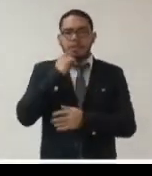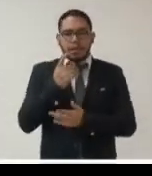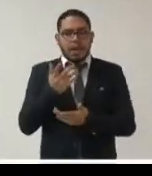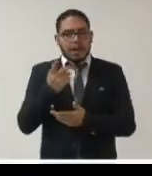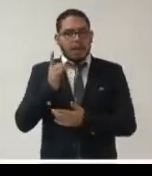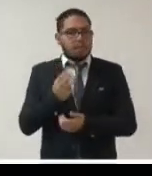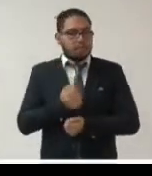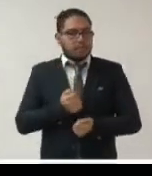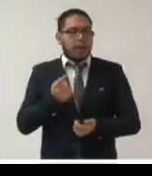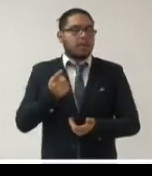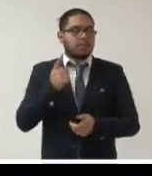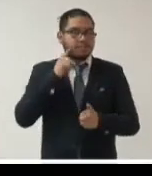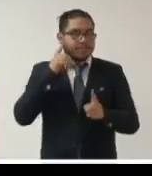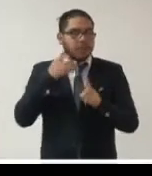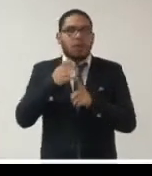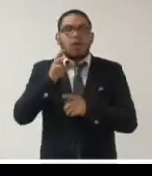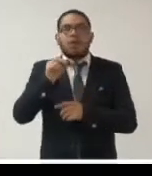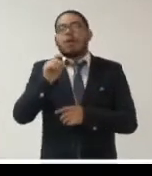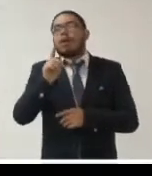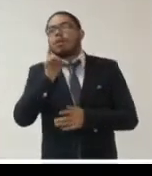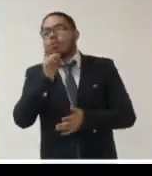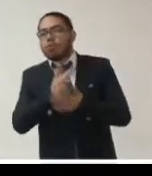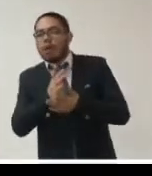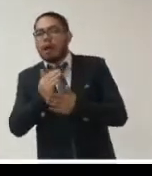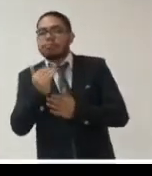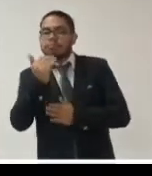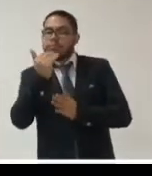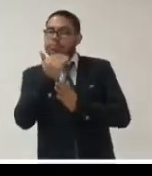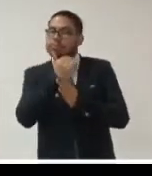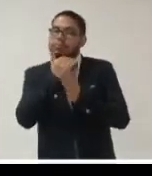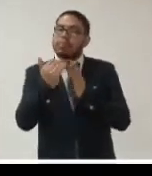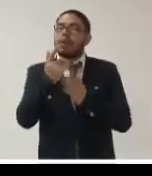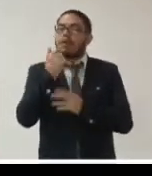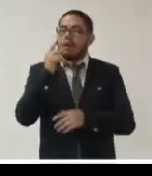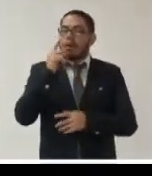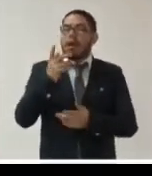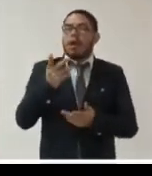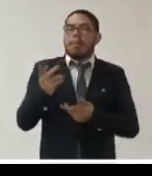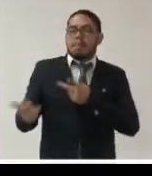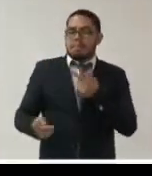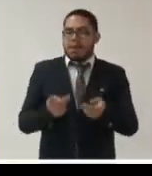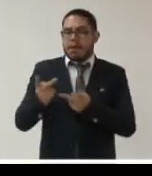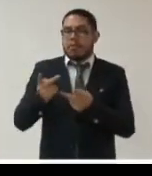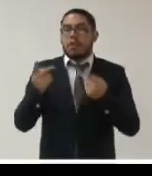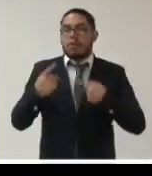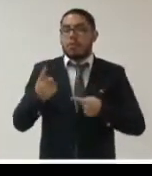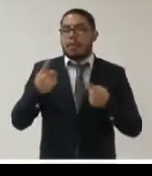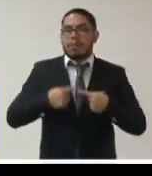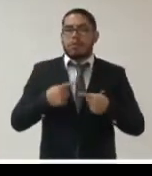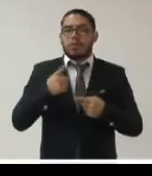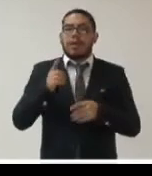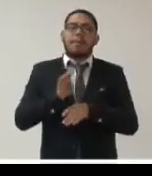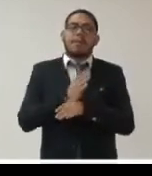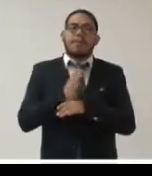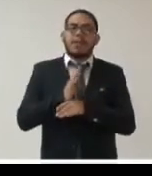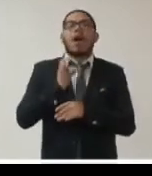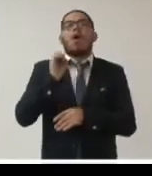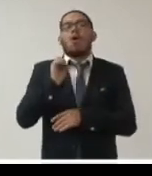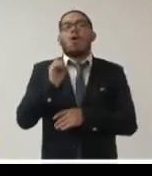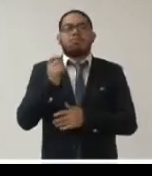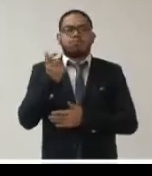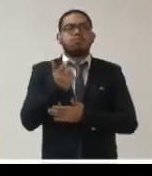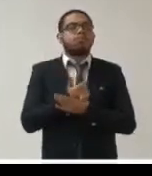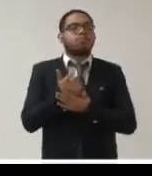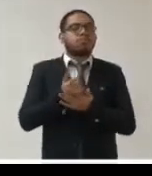de datos no tendría sentido alojar información como la firma de un beneficiario o la actividad económica del